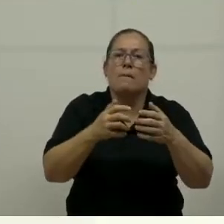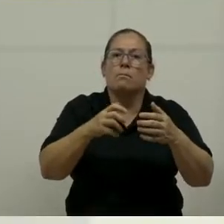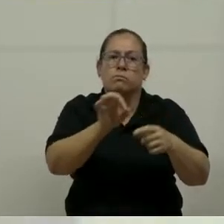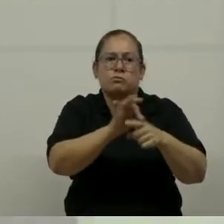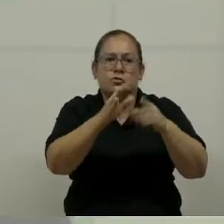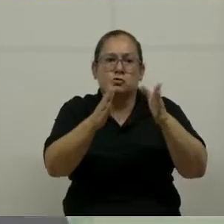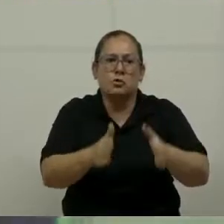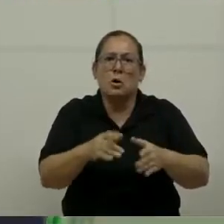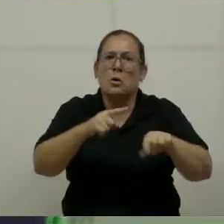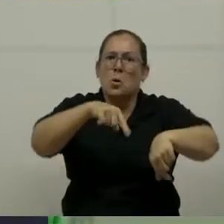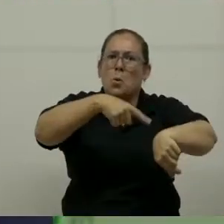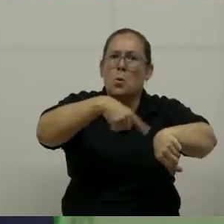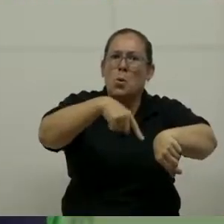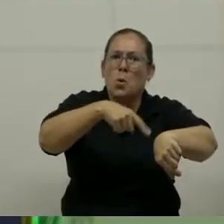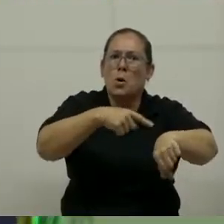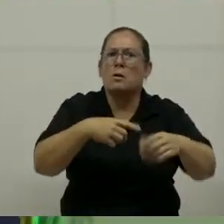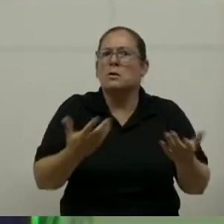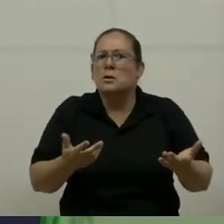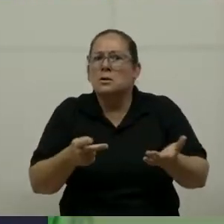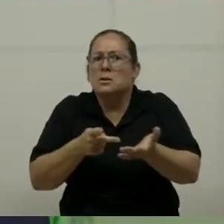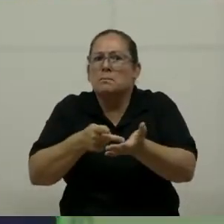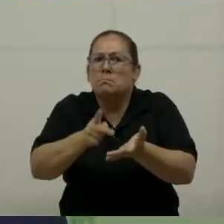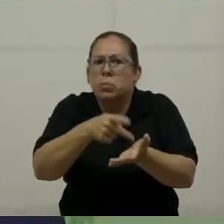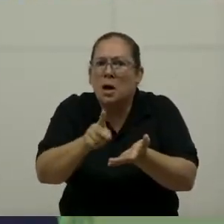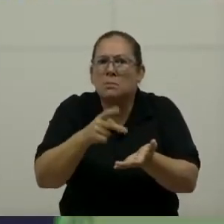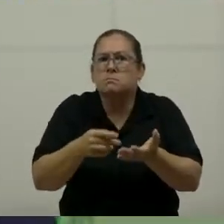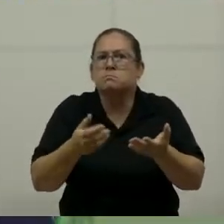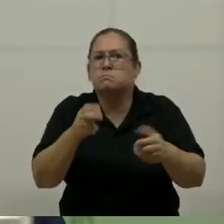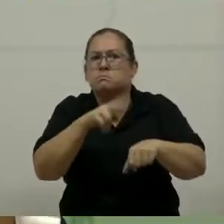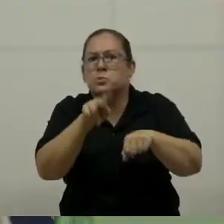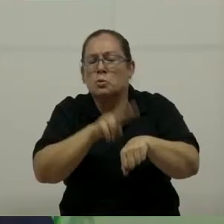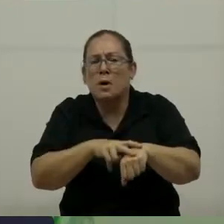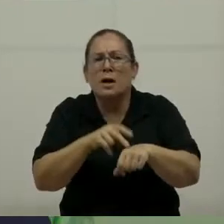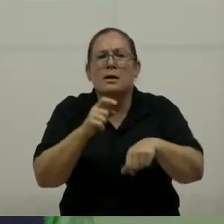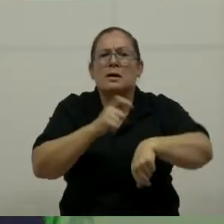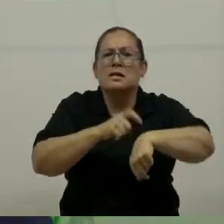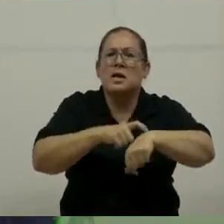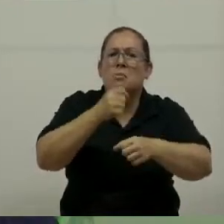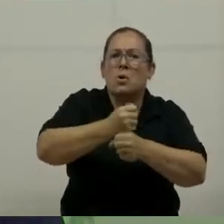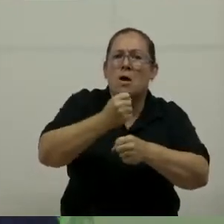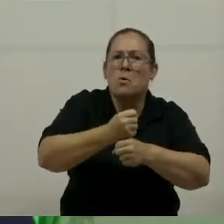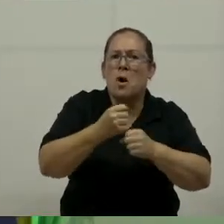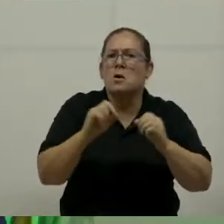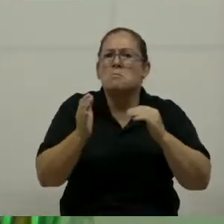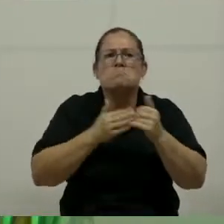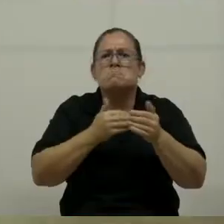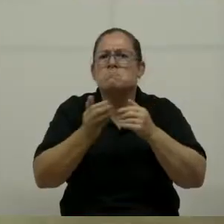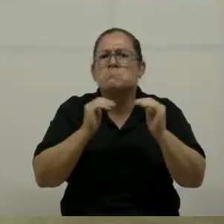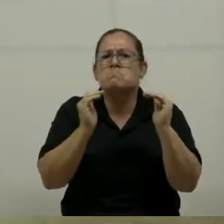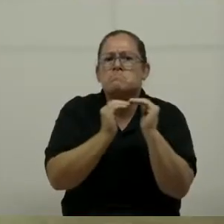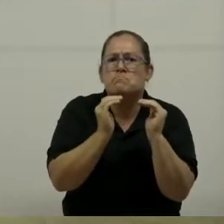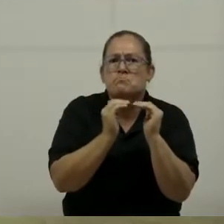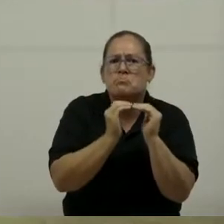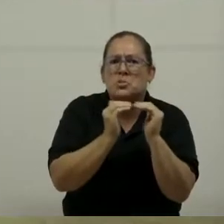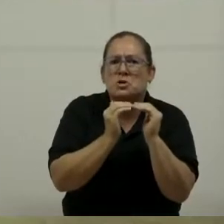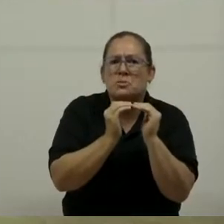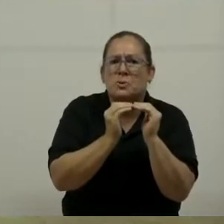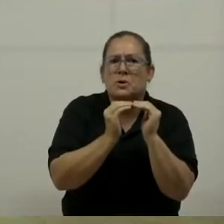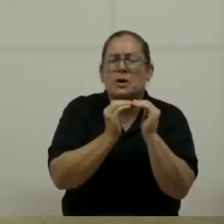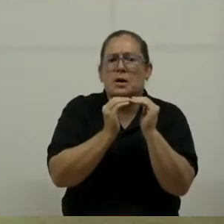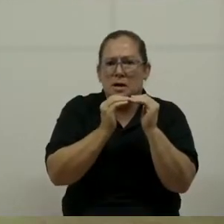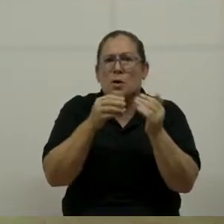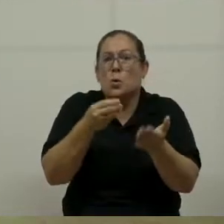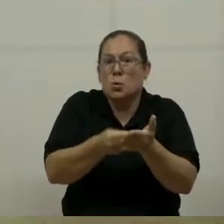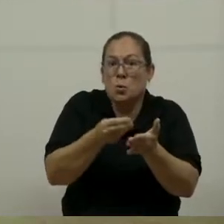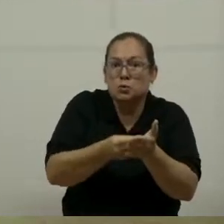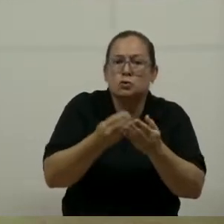las cargas laborales sean adecuadas a ese tiempo laborado y no al mínimo que tiene fijado la tasa. Y los